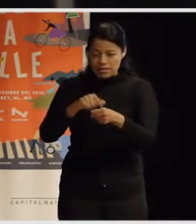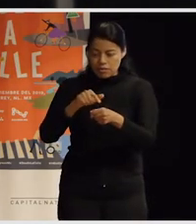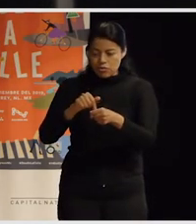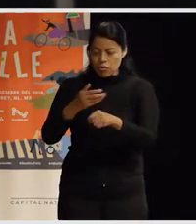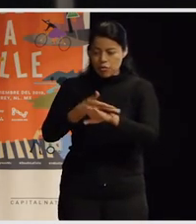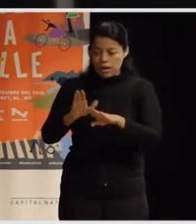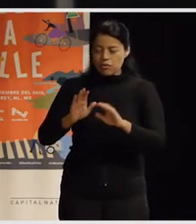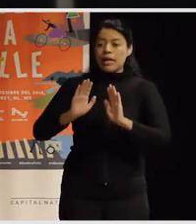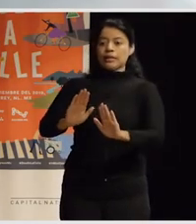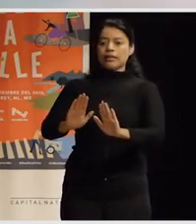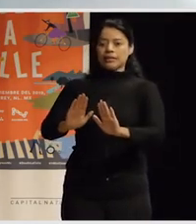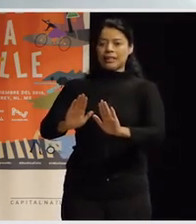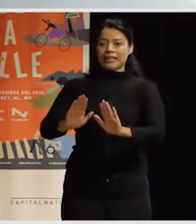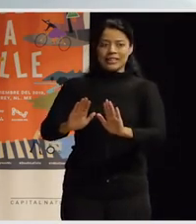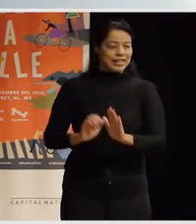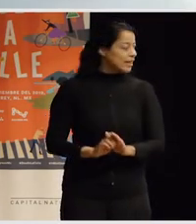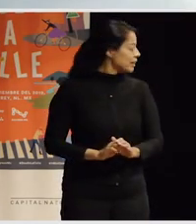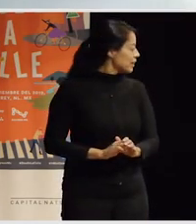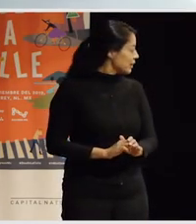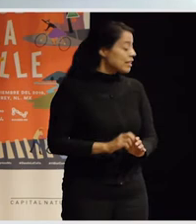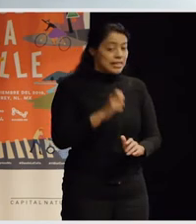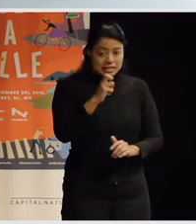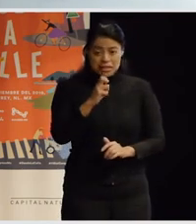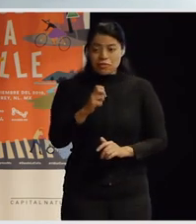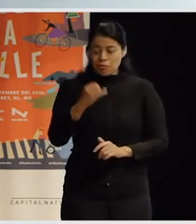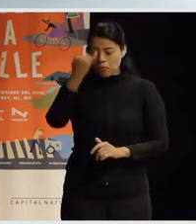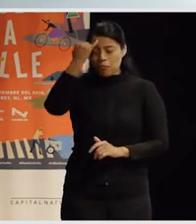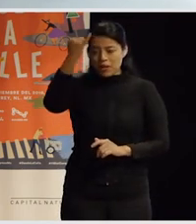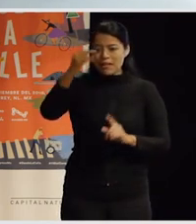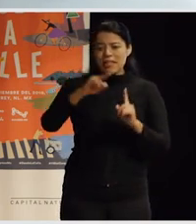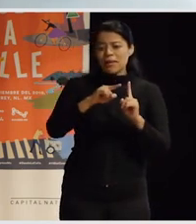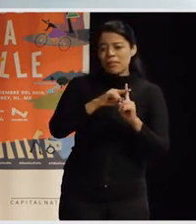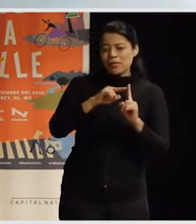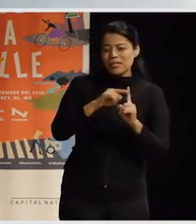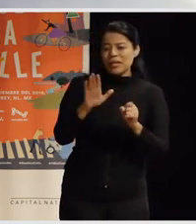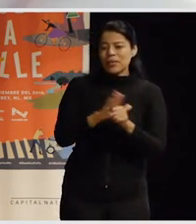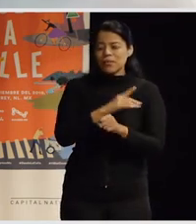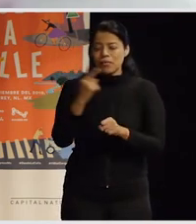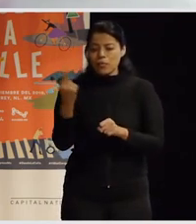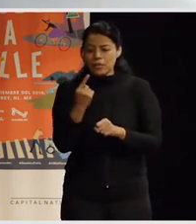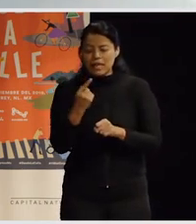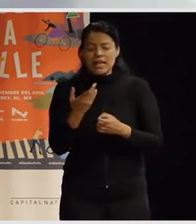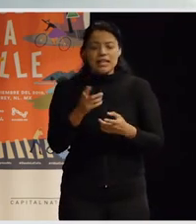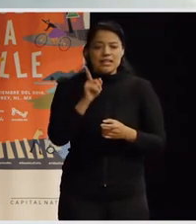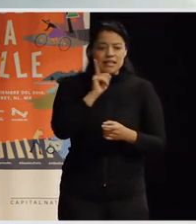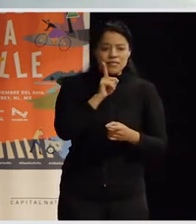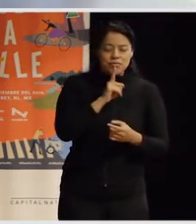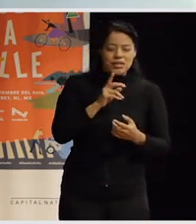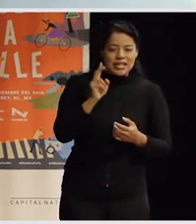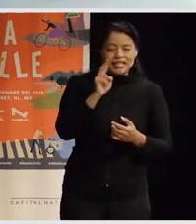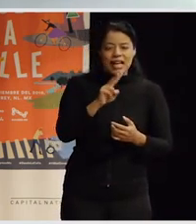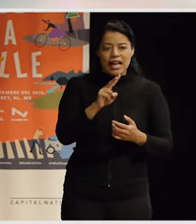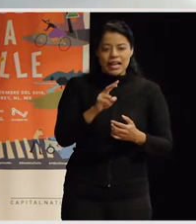súper positiva, hola otra vez, porque las mujeres, digamos, como que se generó todo un debate en ese momento